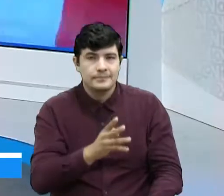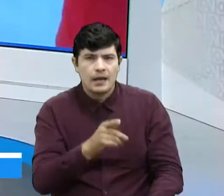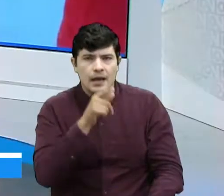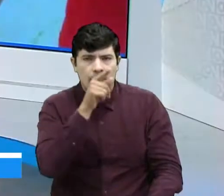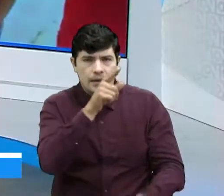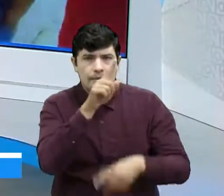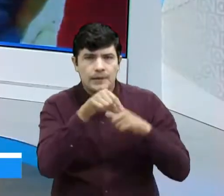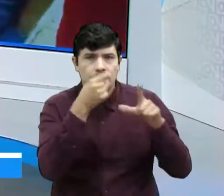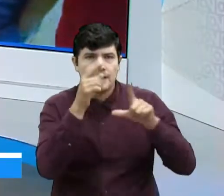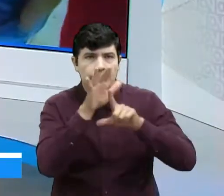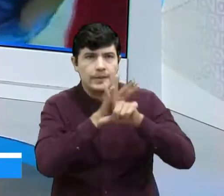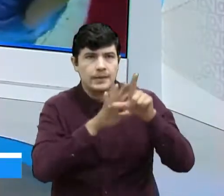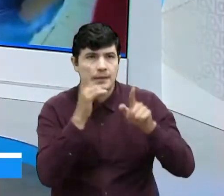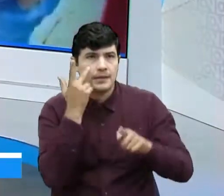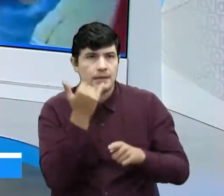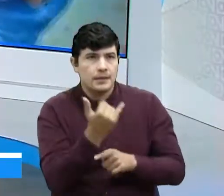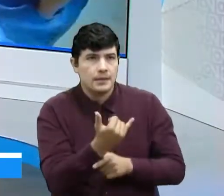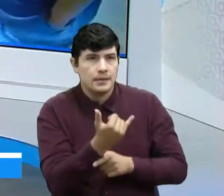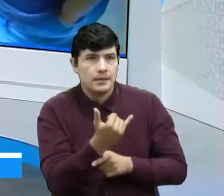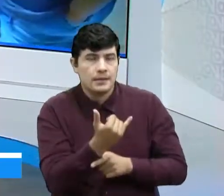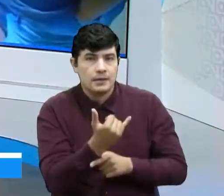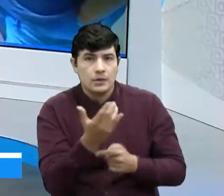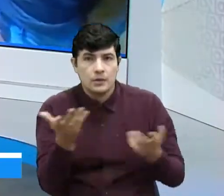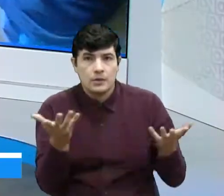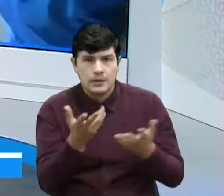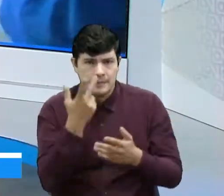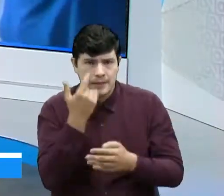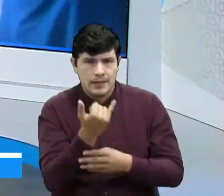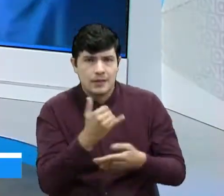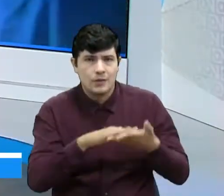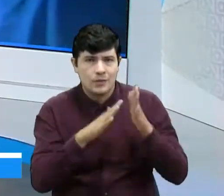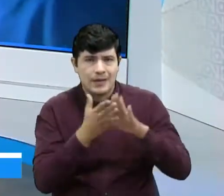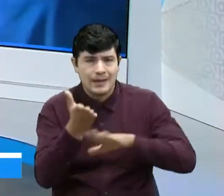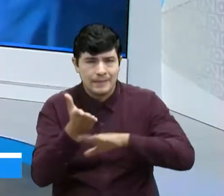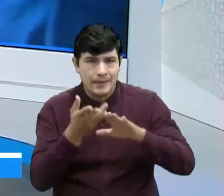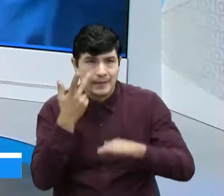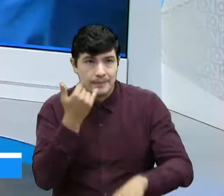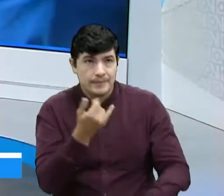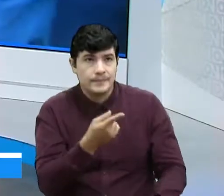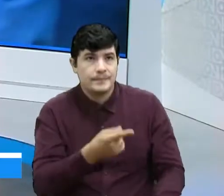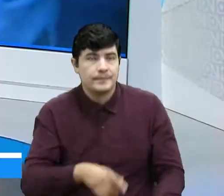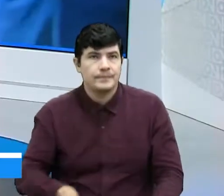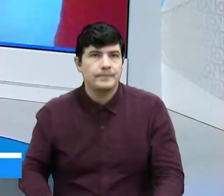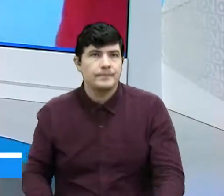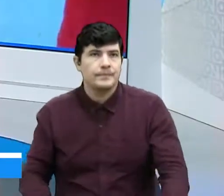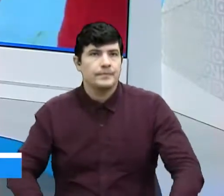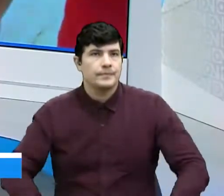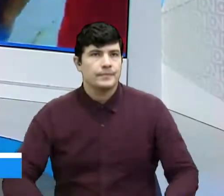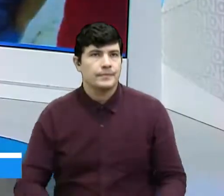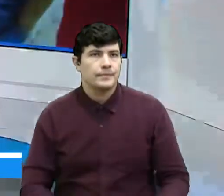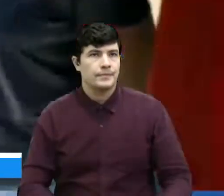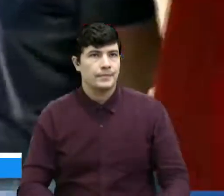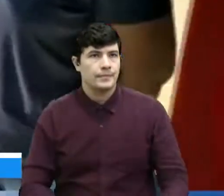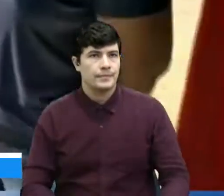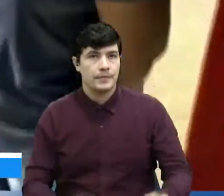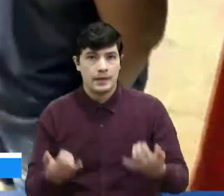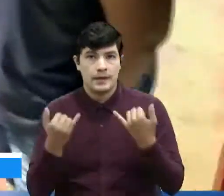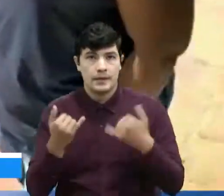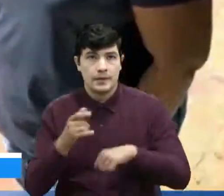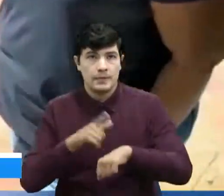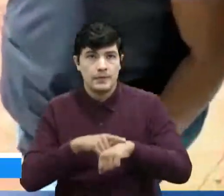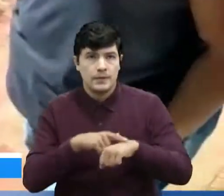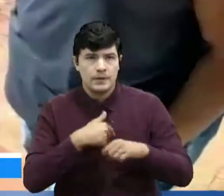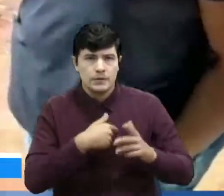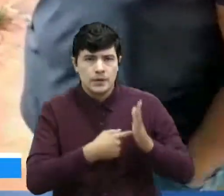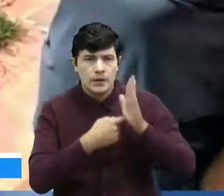donde nos llegan las siguientes imágenes que corresponden justamente a esta petición que nos realiza la televidente. En estos momentos les presento